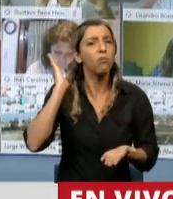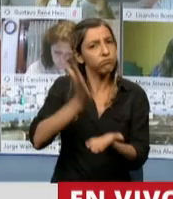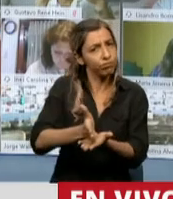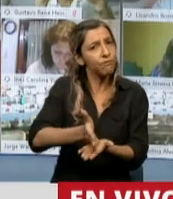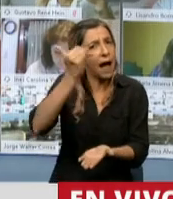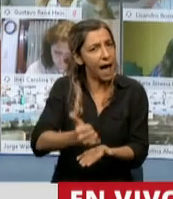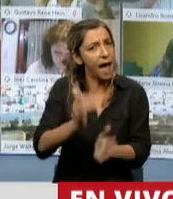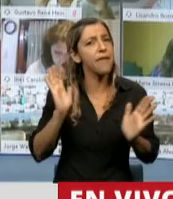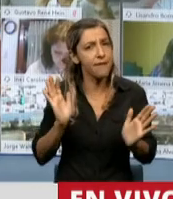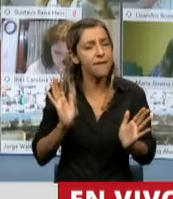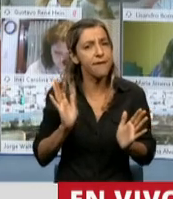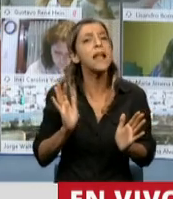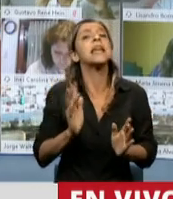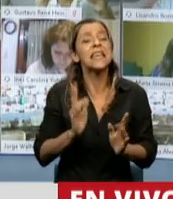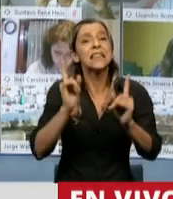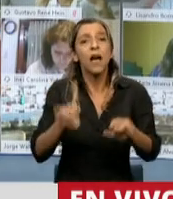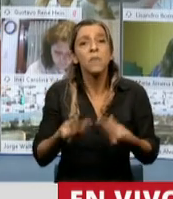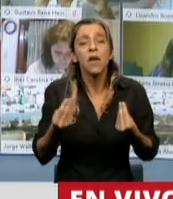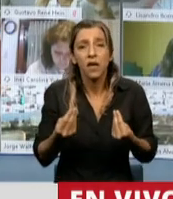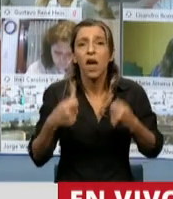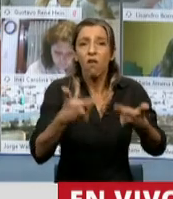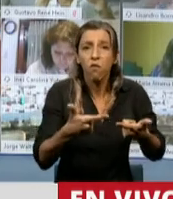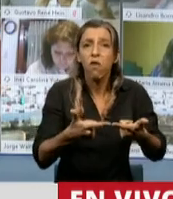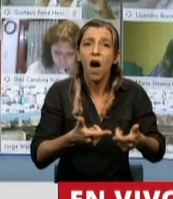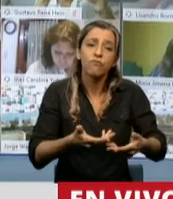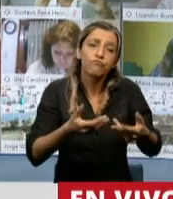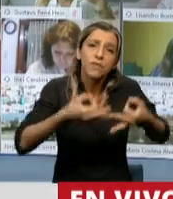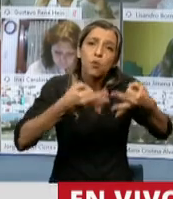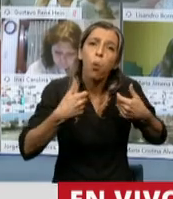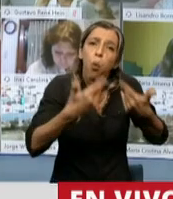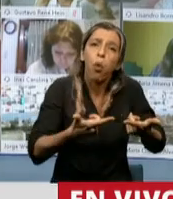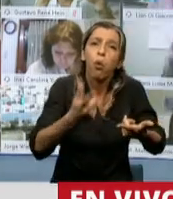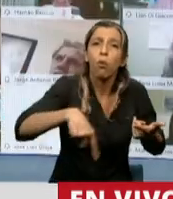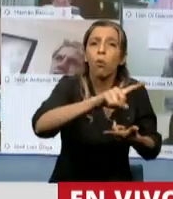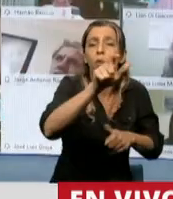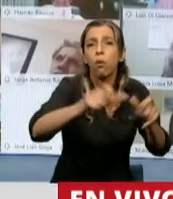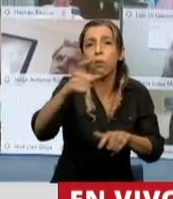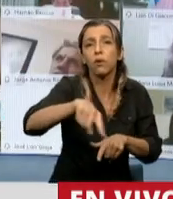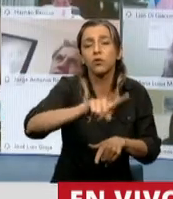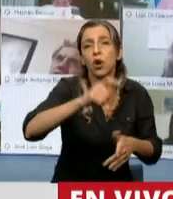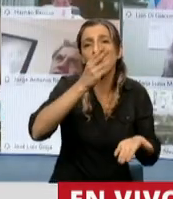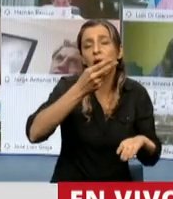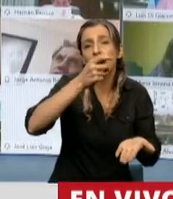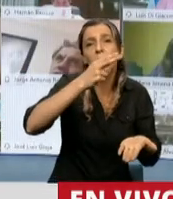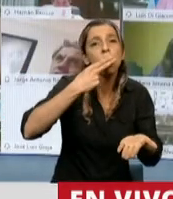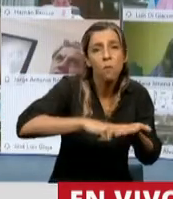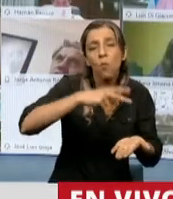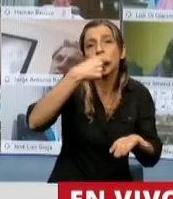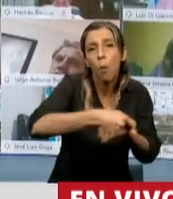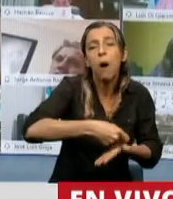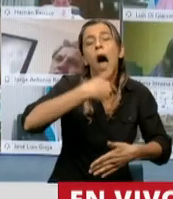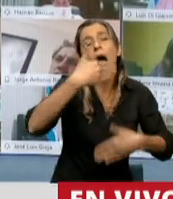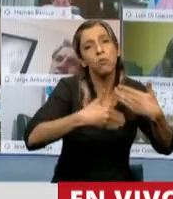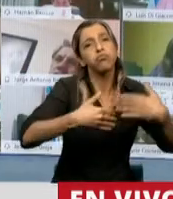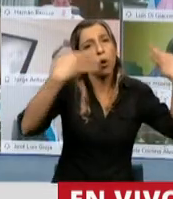sino prioriza a quienes han contribuido para que el Estado pueda contar con los recursos necesarios para implementar